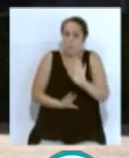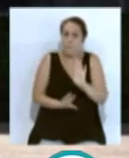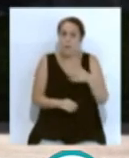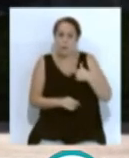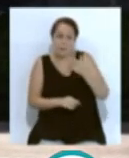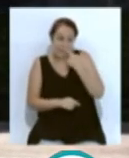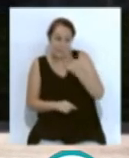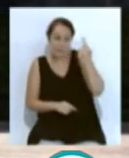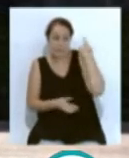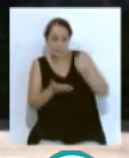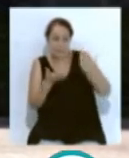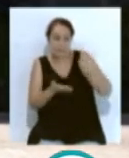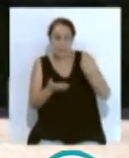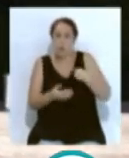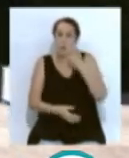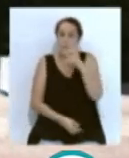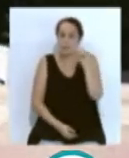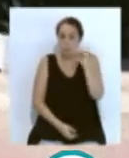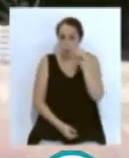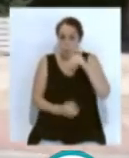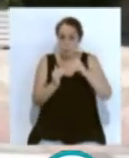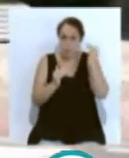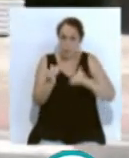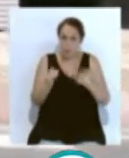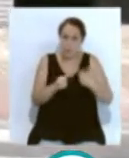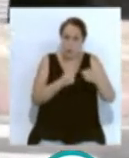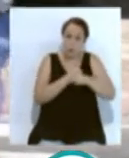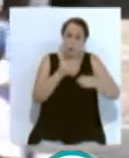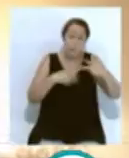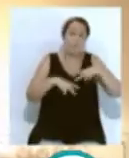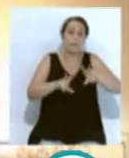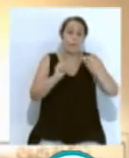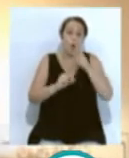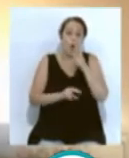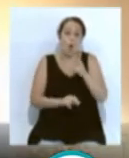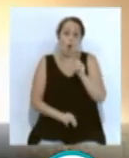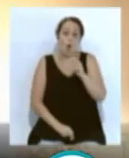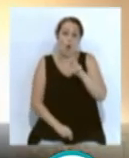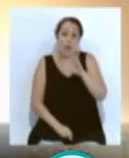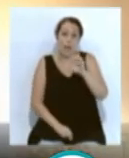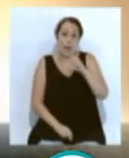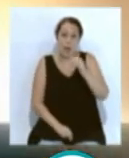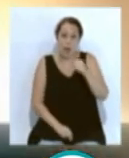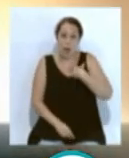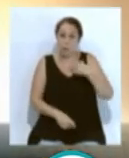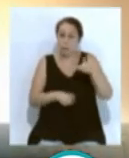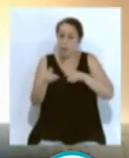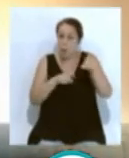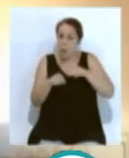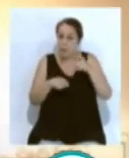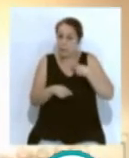% frente a 2019. Una vez finalizado el mes de agosto, Horeca ha realizado su encuesta tradicional